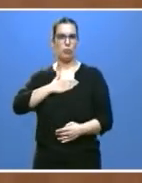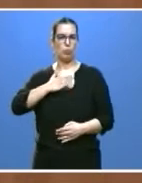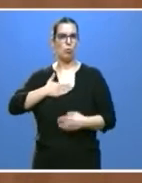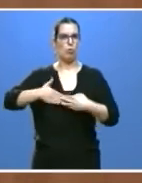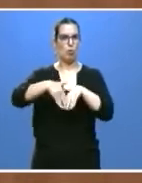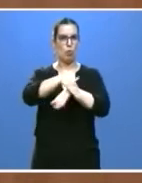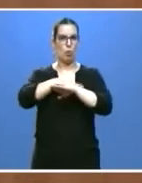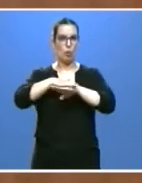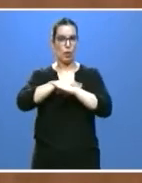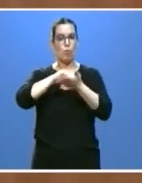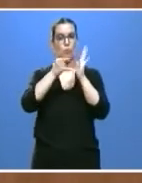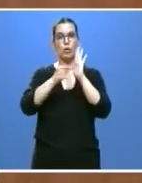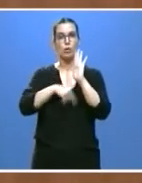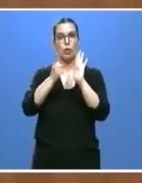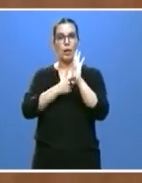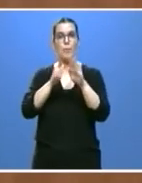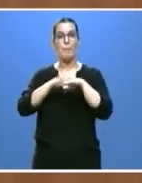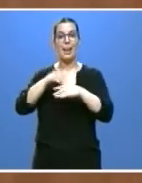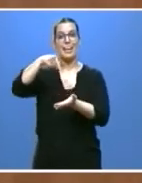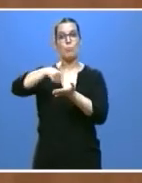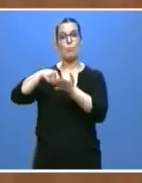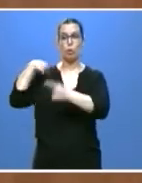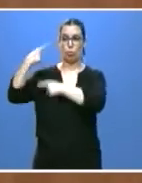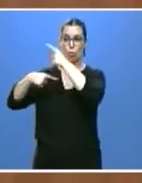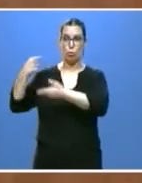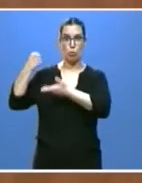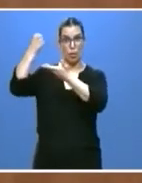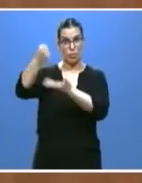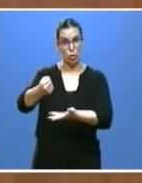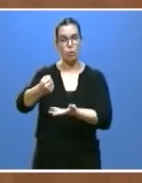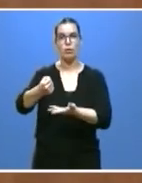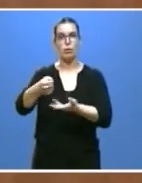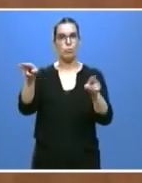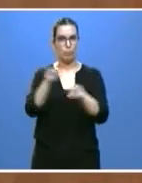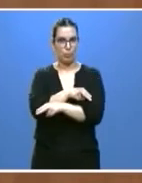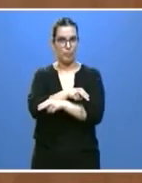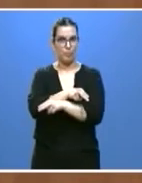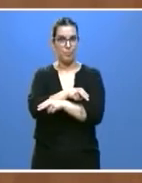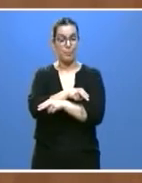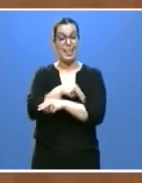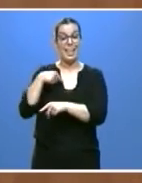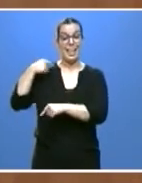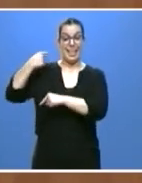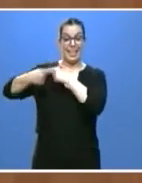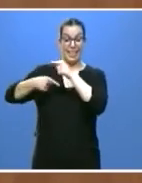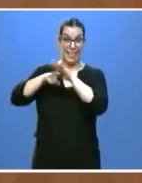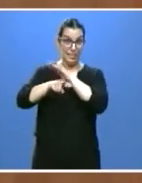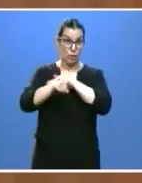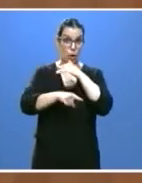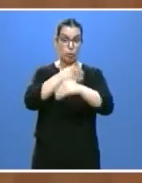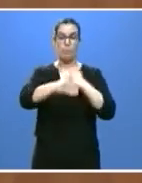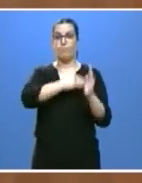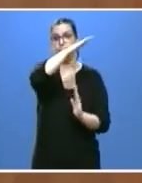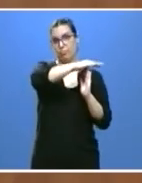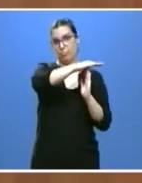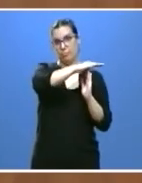el proyecto de ley para suprimir el impuesto de sucesiones y donaciones. La tramitación ha quedado suspendida por